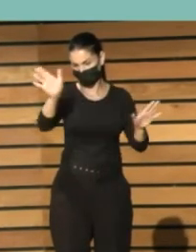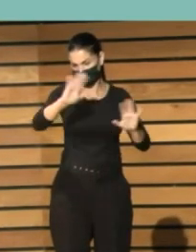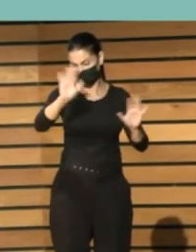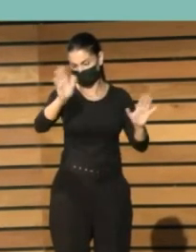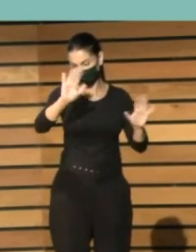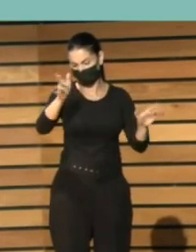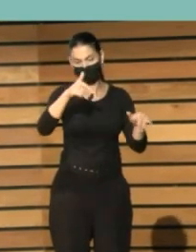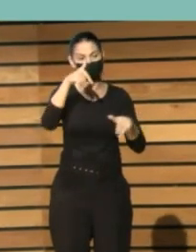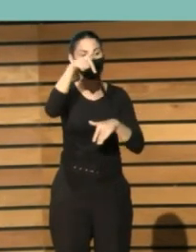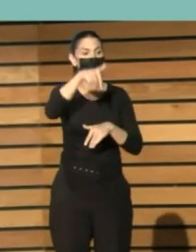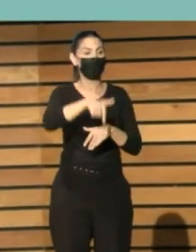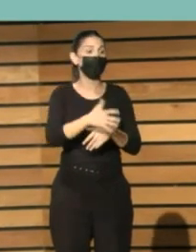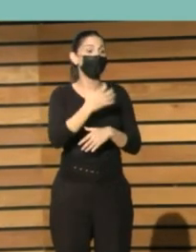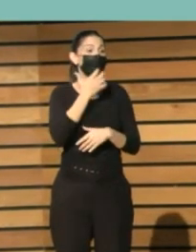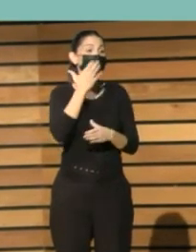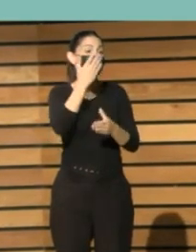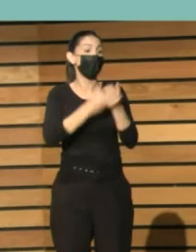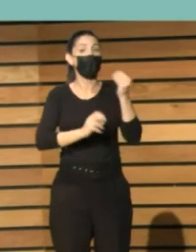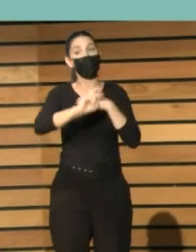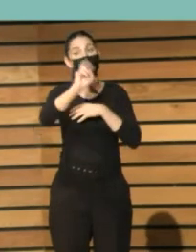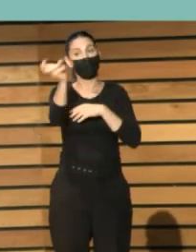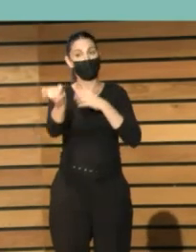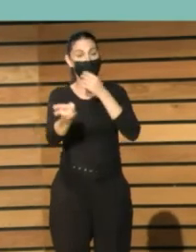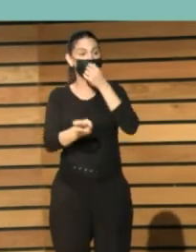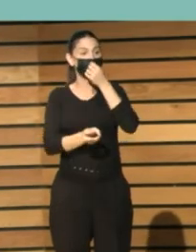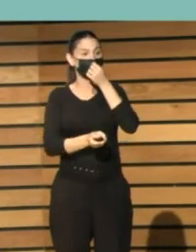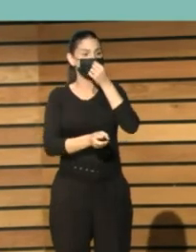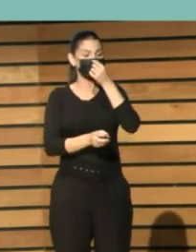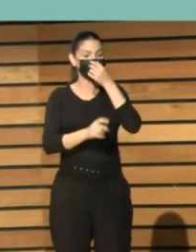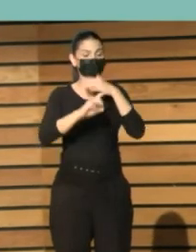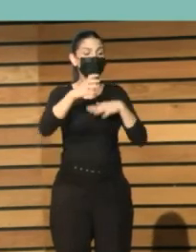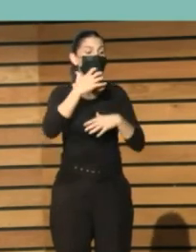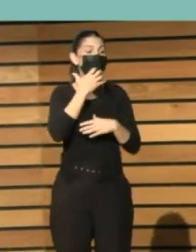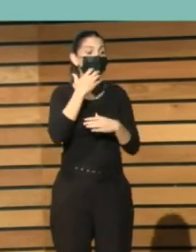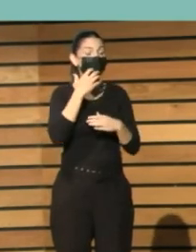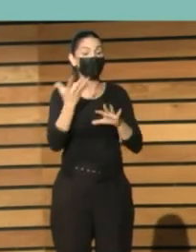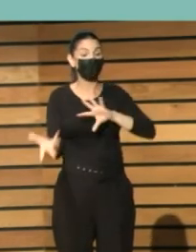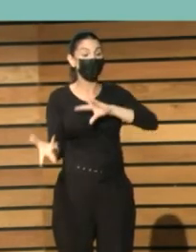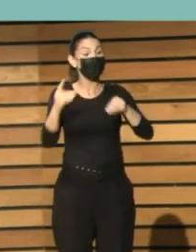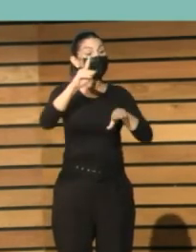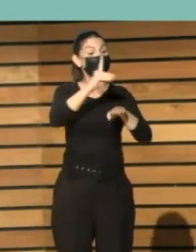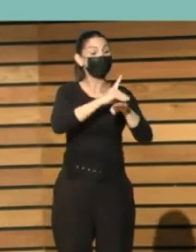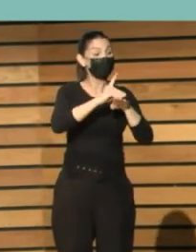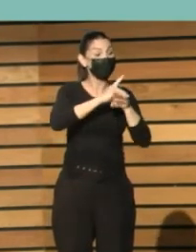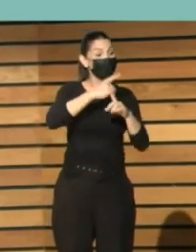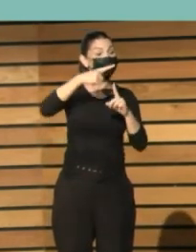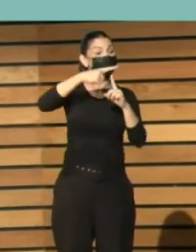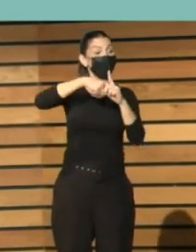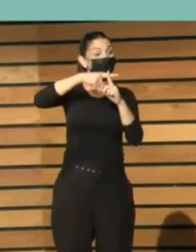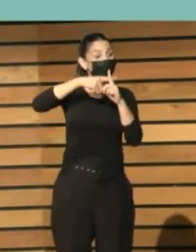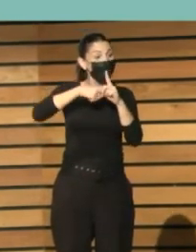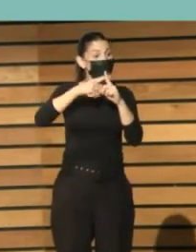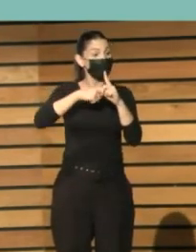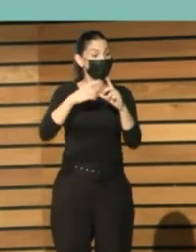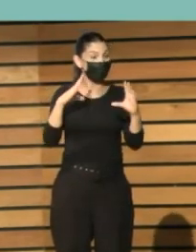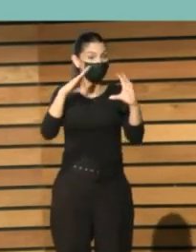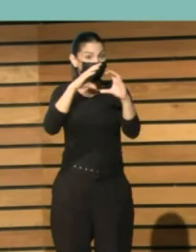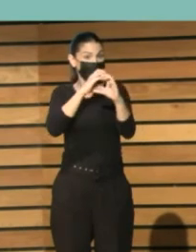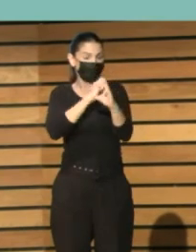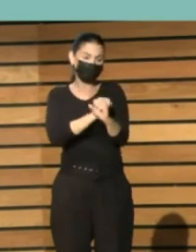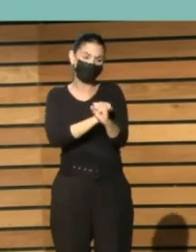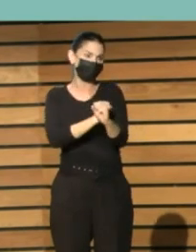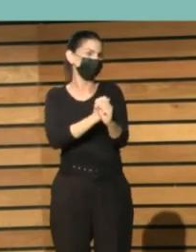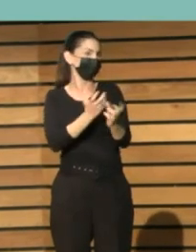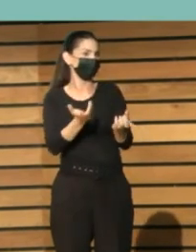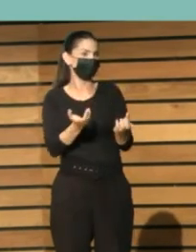Aquí tenemos otros errores. ejemplo, digitalizar con baja resolución. Prácticamente ni se puede leer el manuscrito. A la